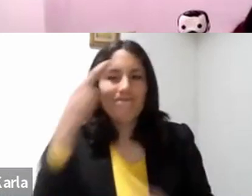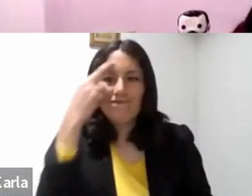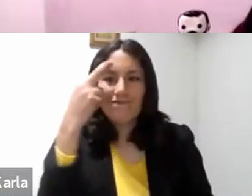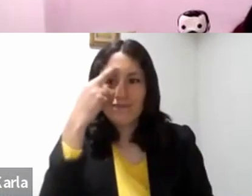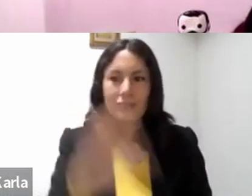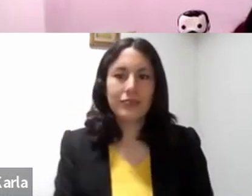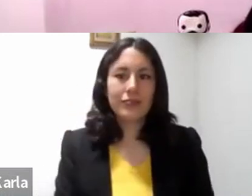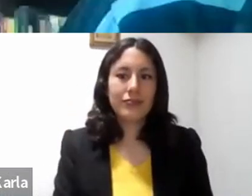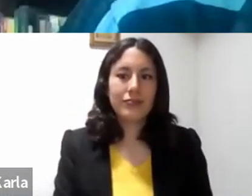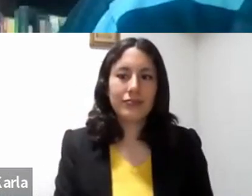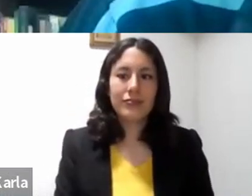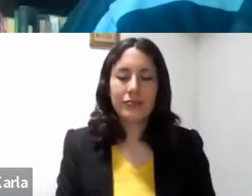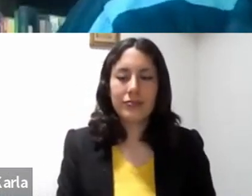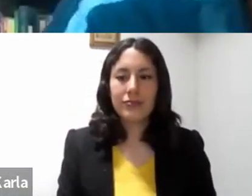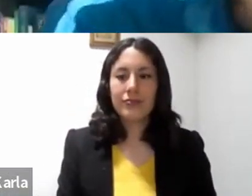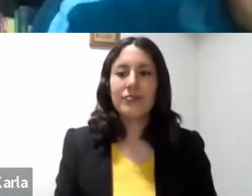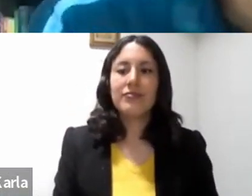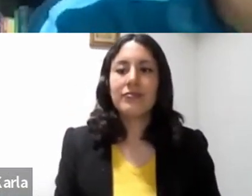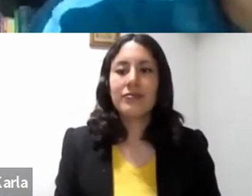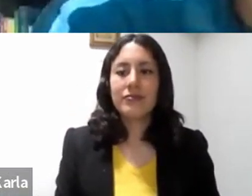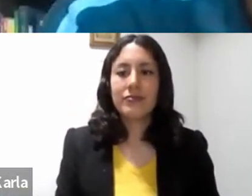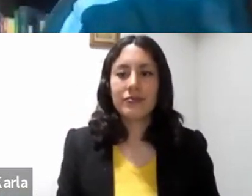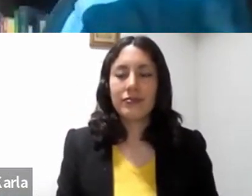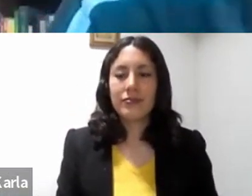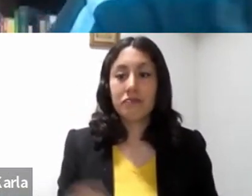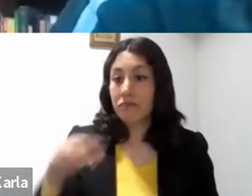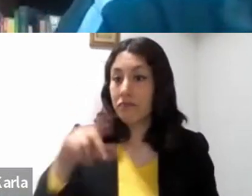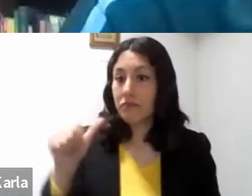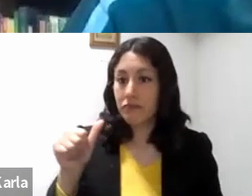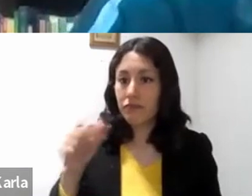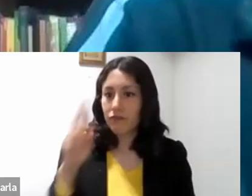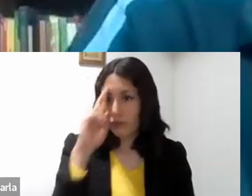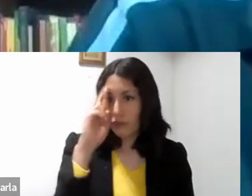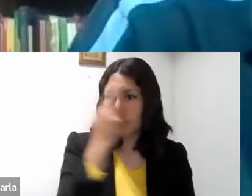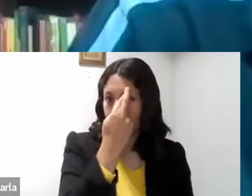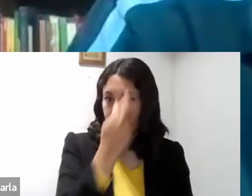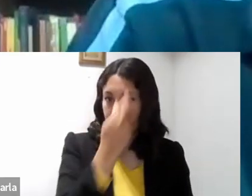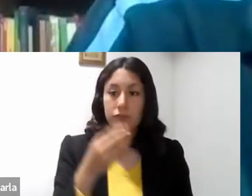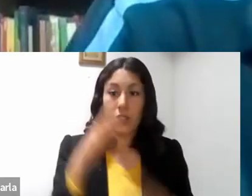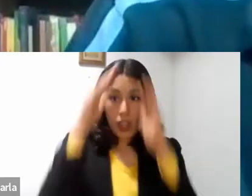leerla así brevemente y luego empezar la reflexión a partir de ahí, ¿está bien?